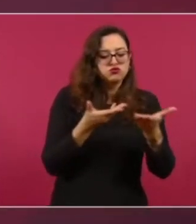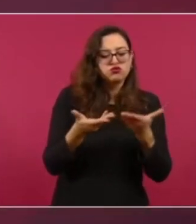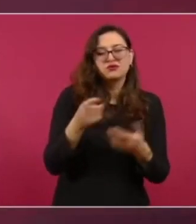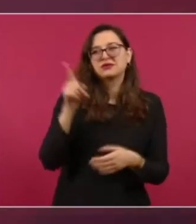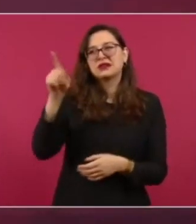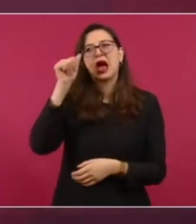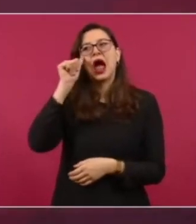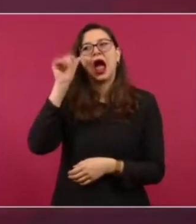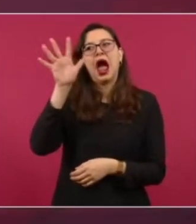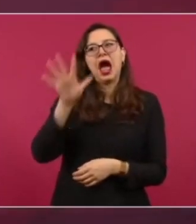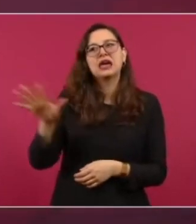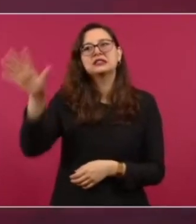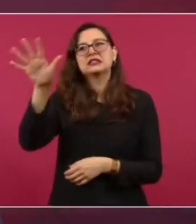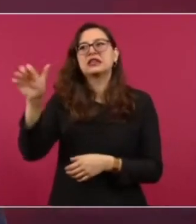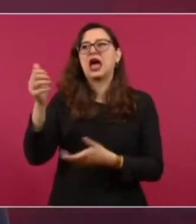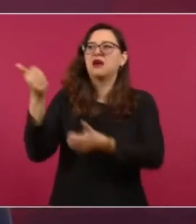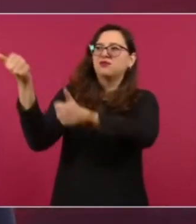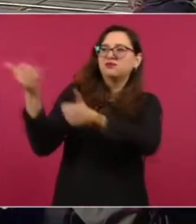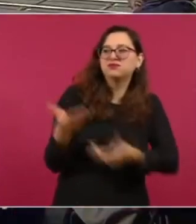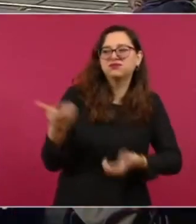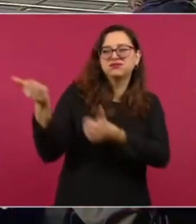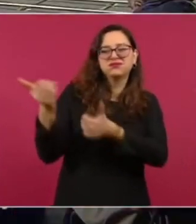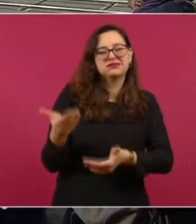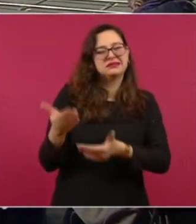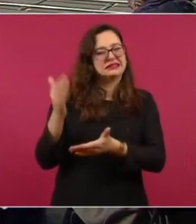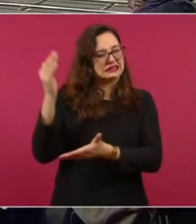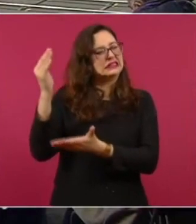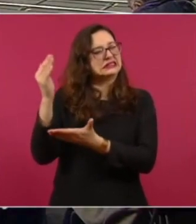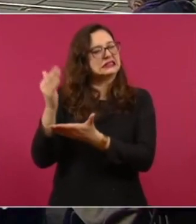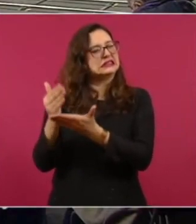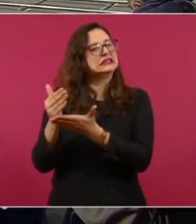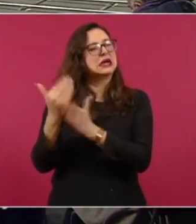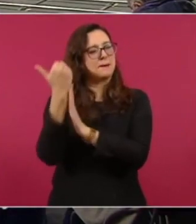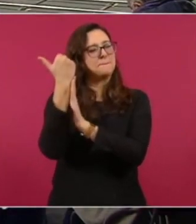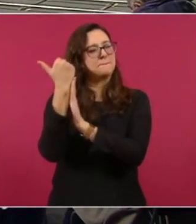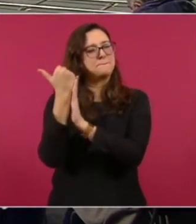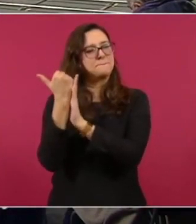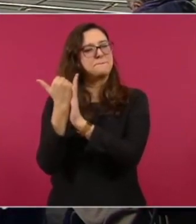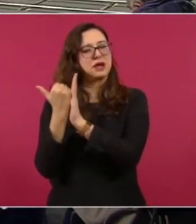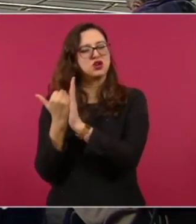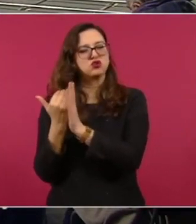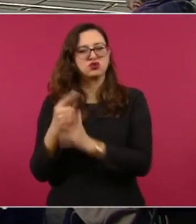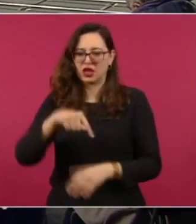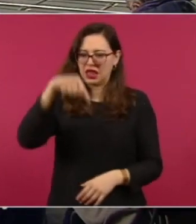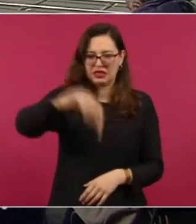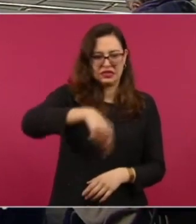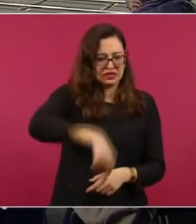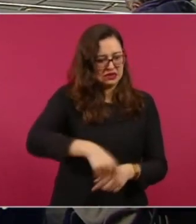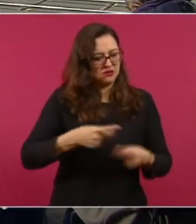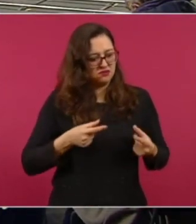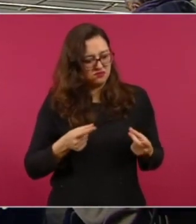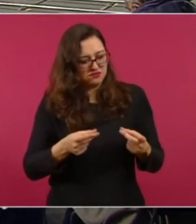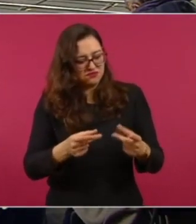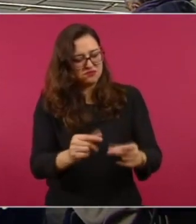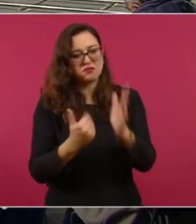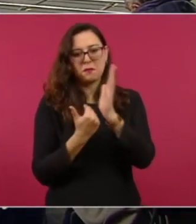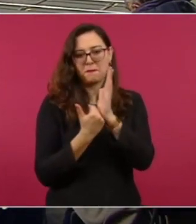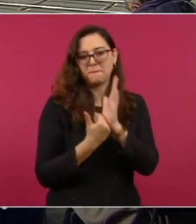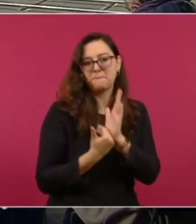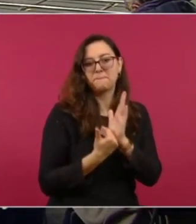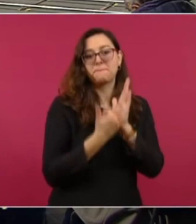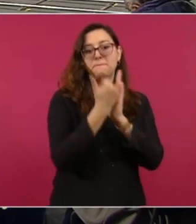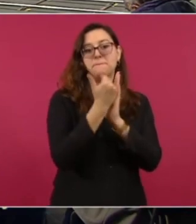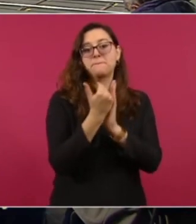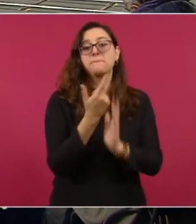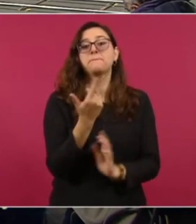región de Asia se estudiará en que los tres países produzcan el 25% de las mercancías que hoy